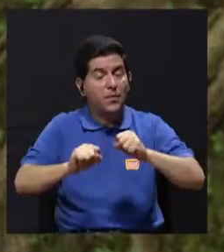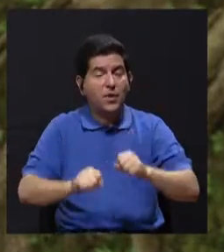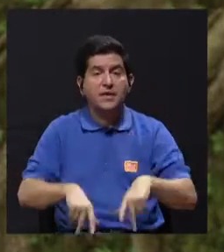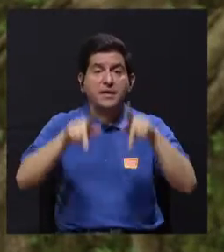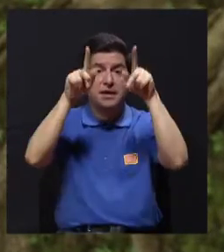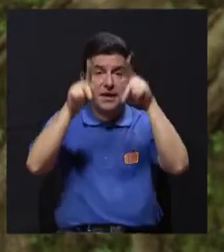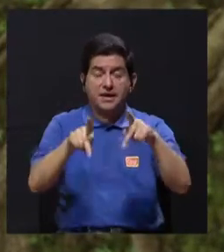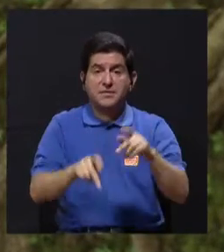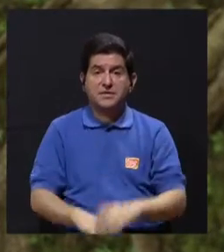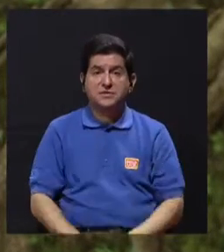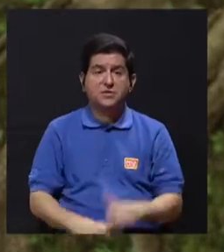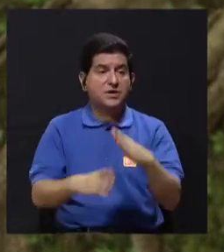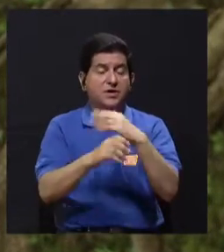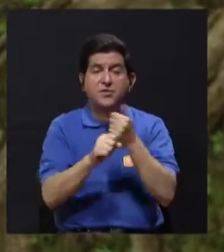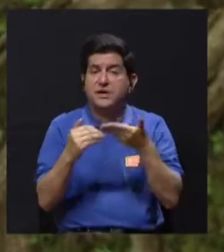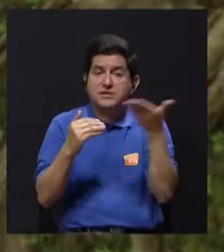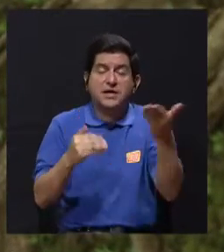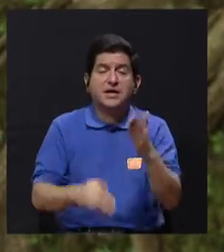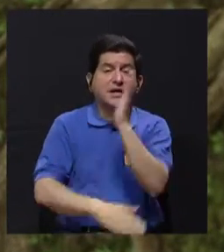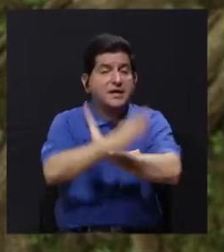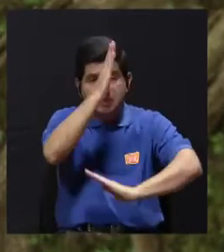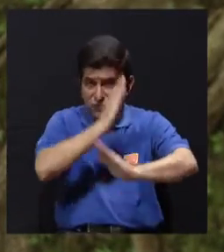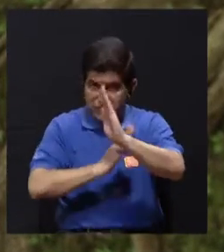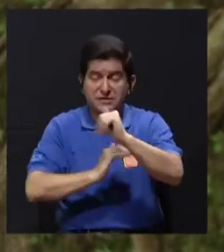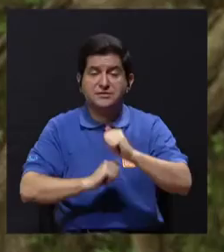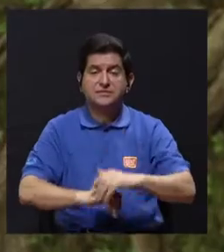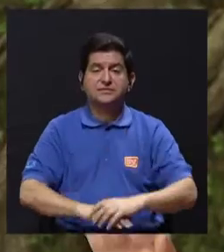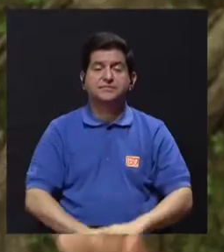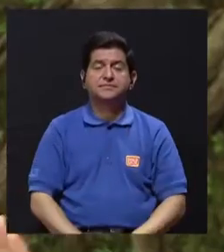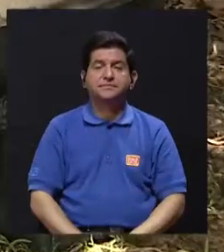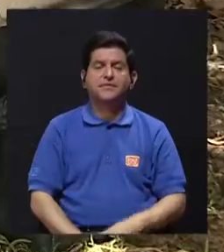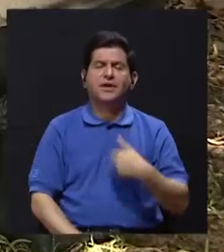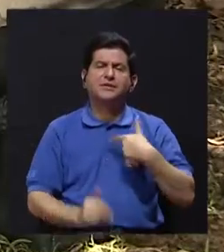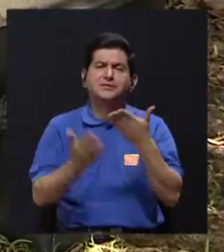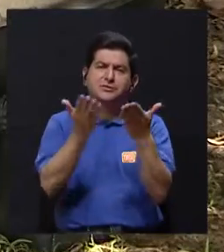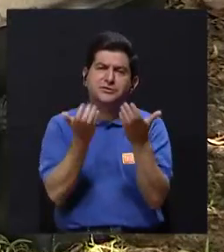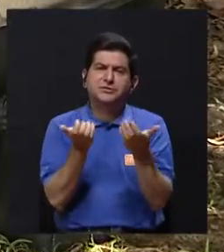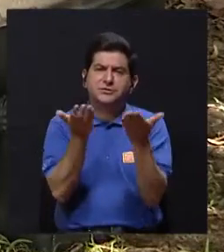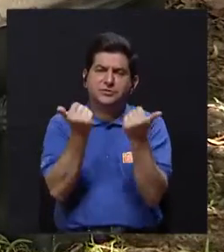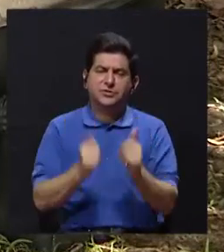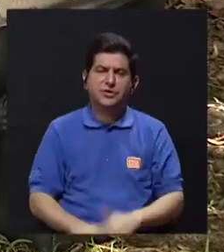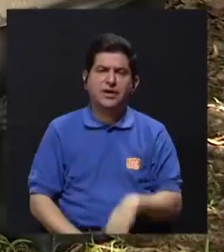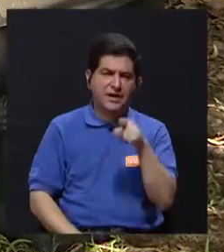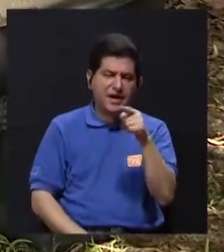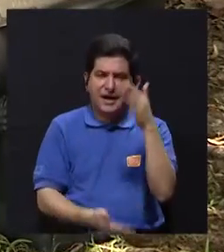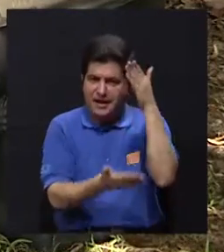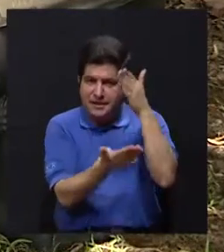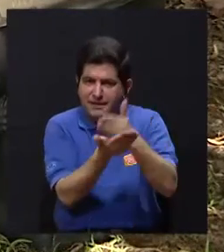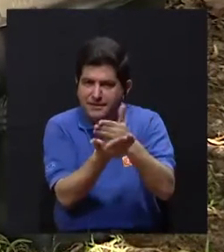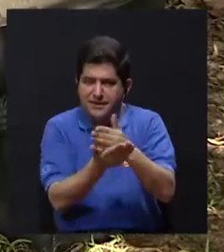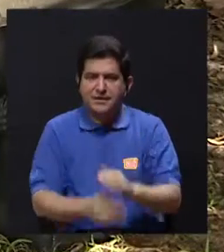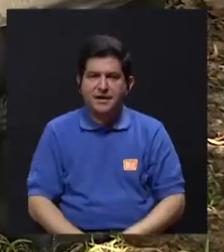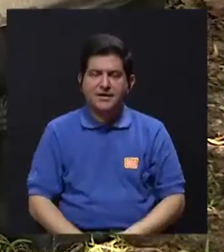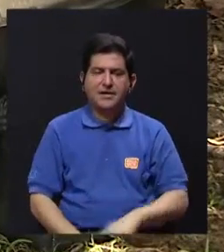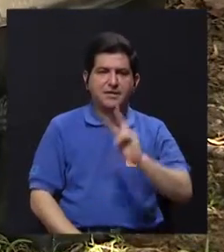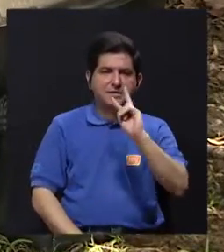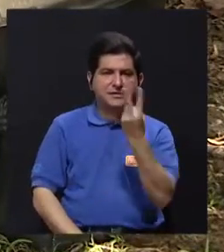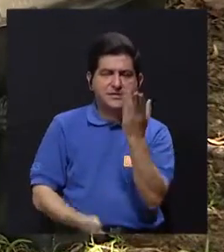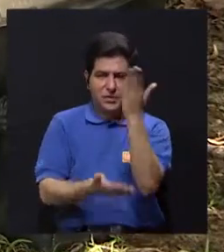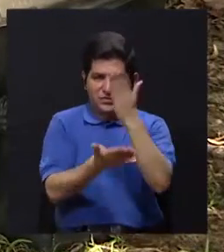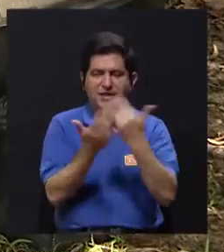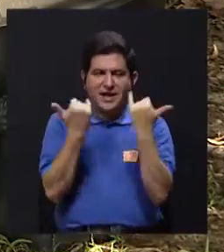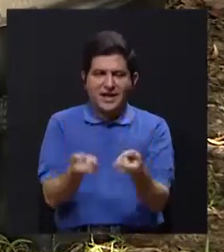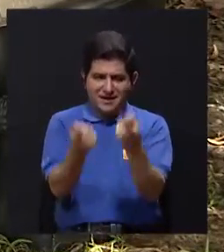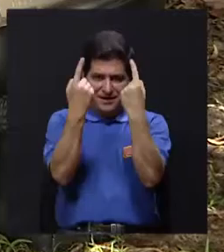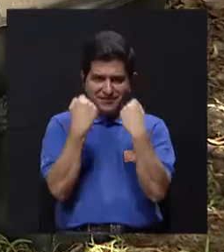privar a la persona de hacer las cosas y la puede discapacitar. Doctor, yo quisiera que quedemos ahí con esto para poder enviar a una